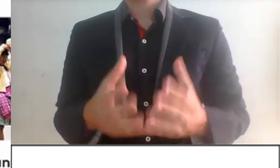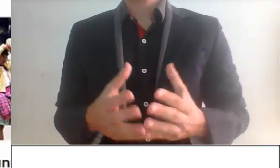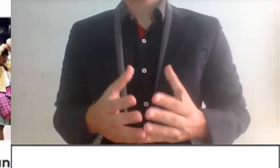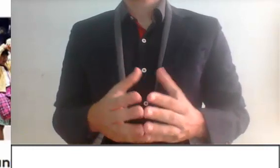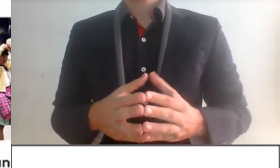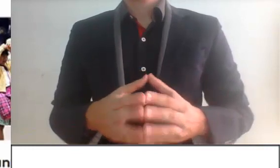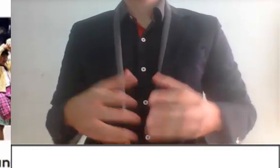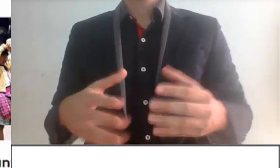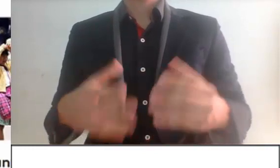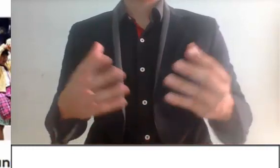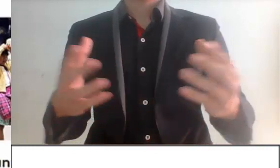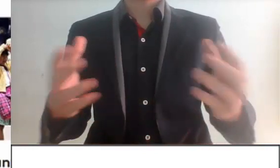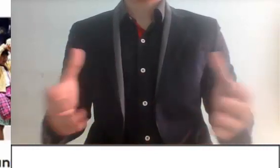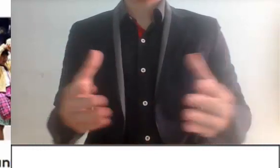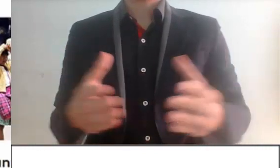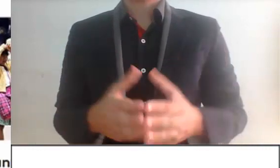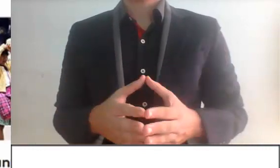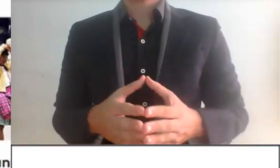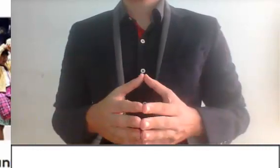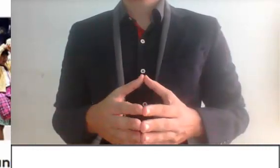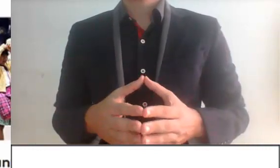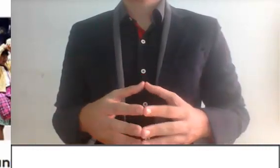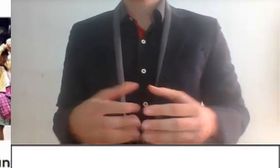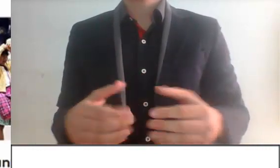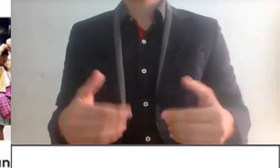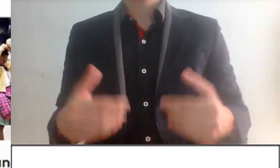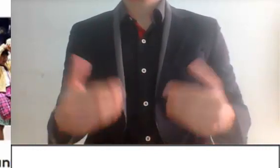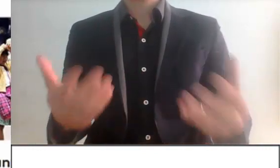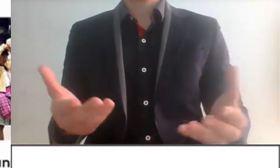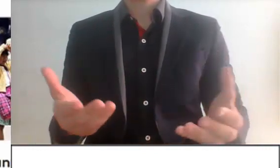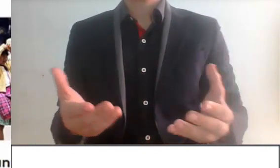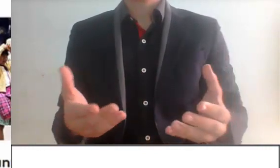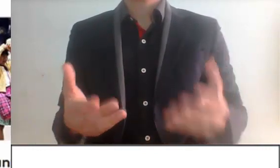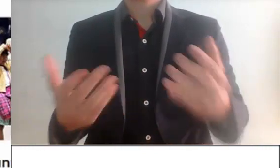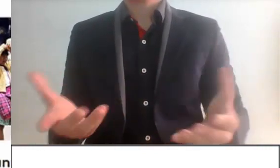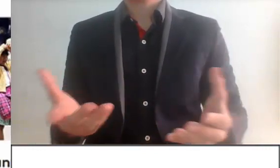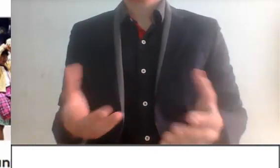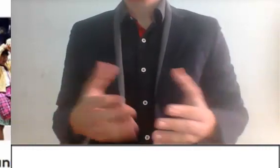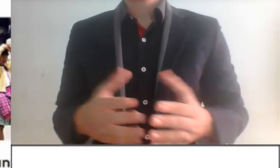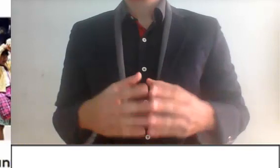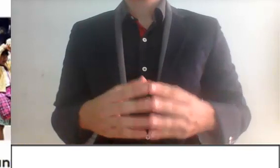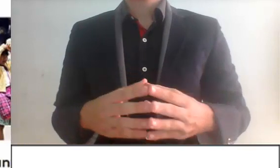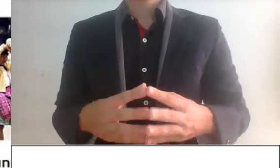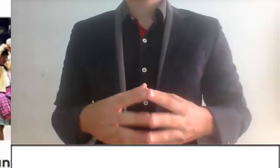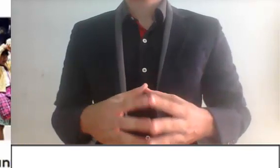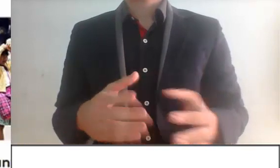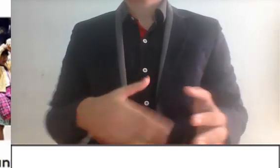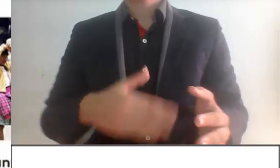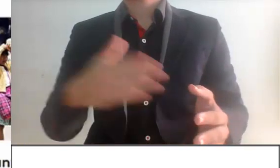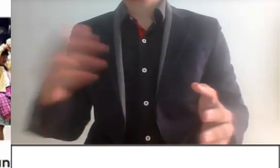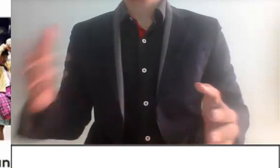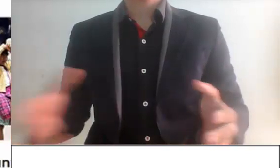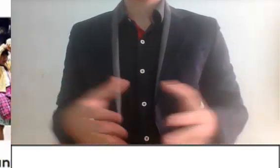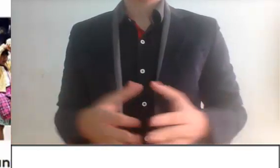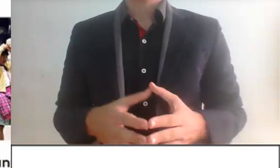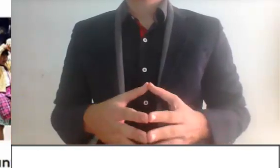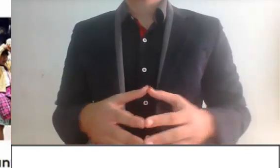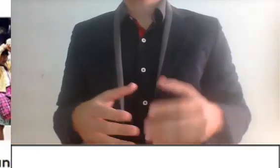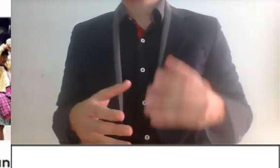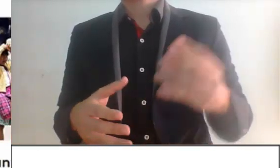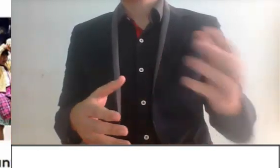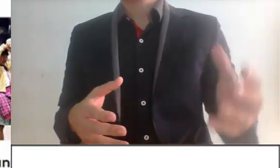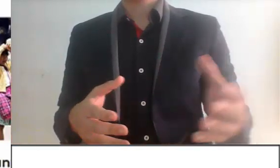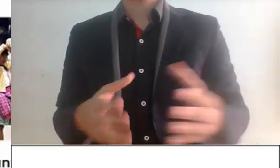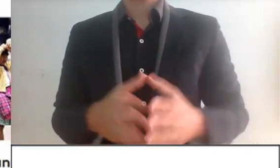son excelentes, puesto sobre todo considero la parte de estudiantes que se les termina otorgando un apoyo para que esa forma termine en un grado de estudios,